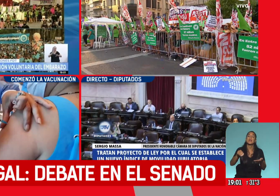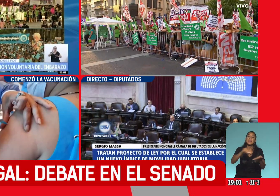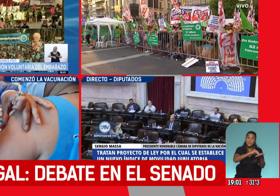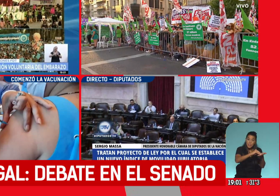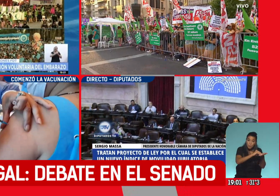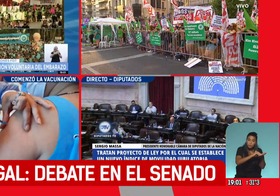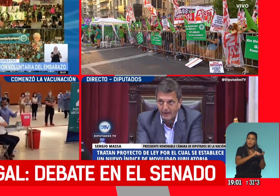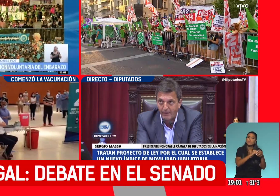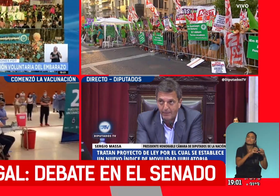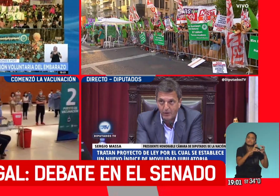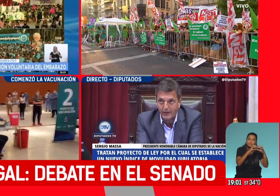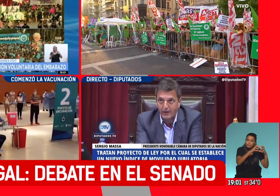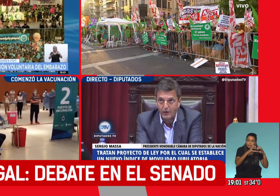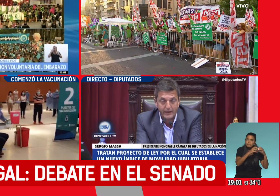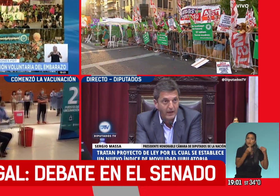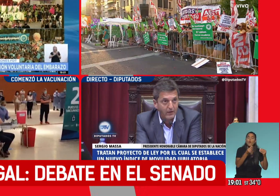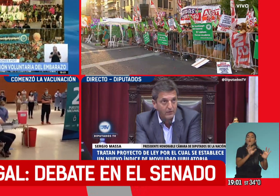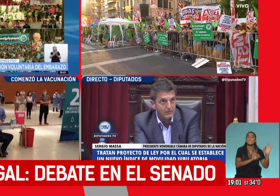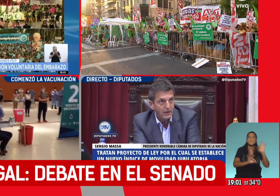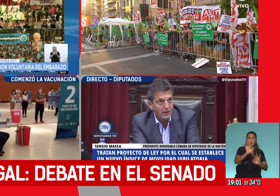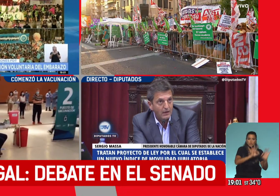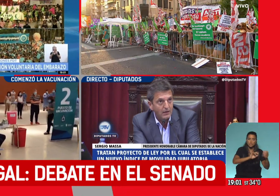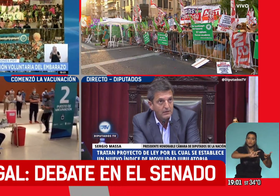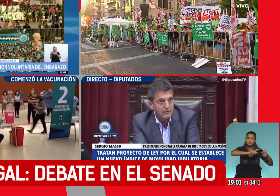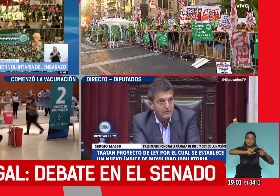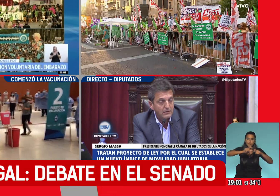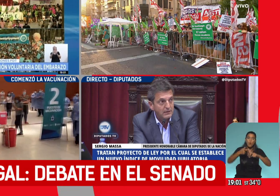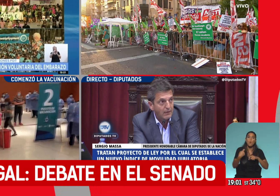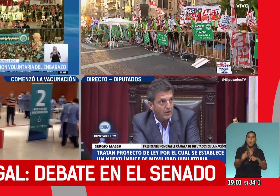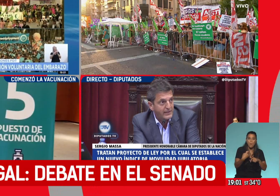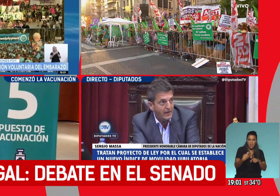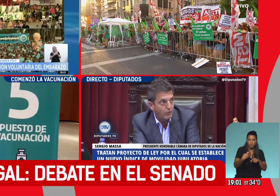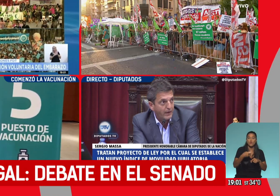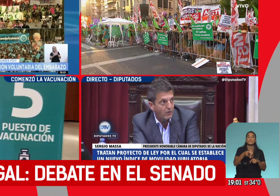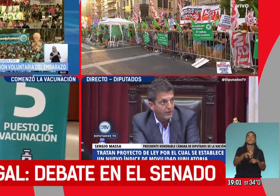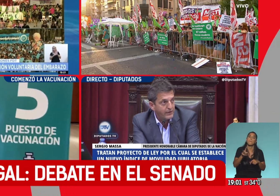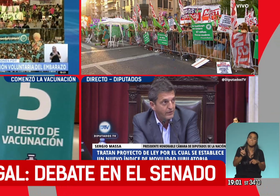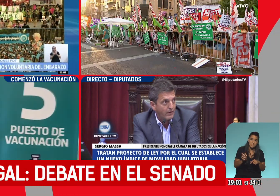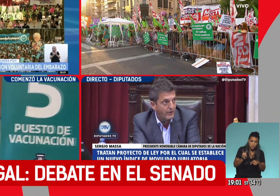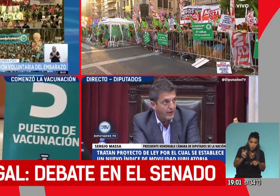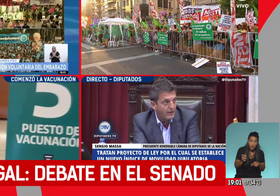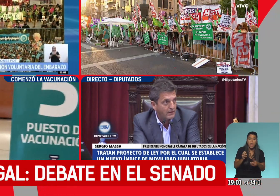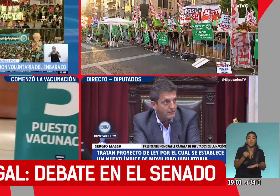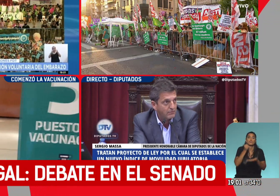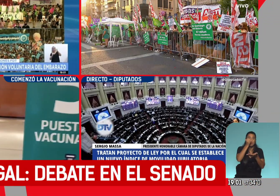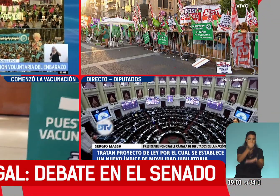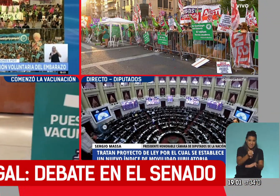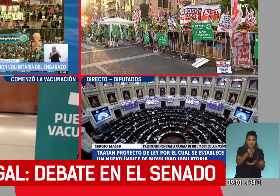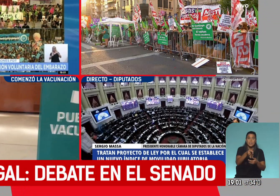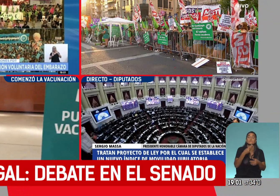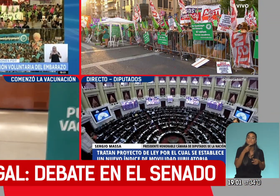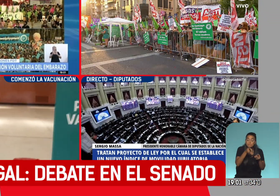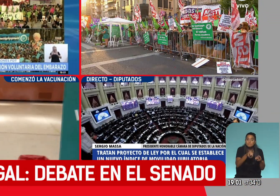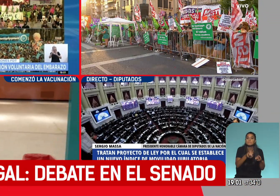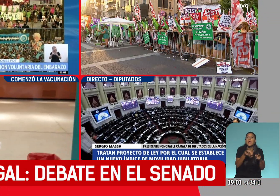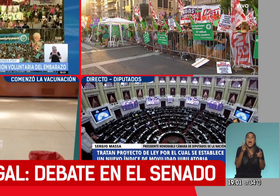se estudia, lo que se debate es el proyecto de movilidad jubilatoria. Los jubilados, los pensionados, los beneficiarios, asignaciones pendientes